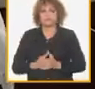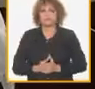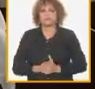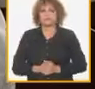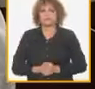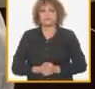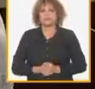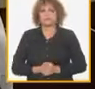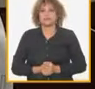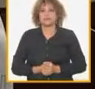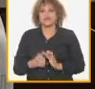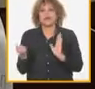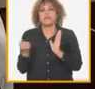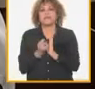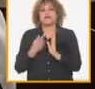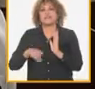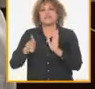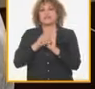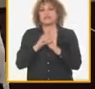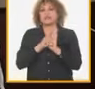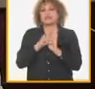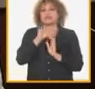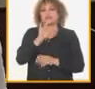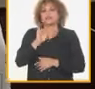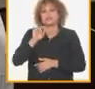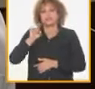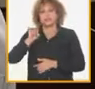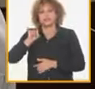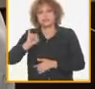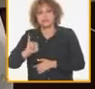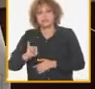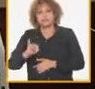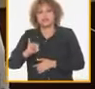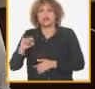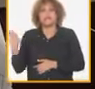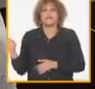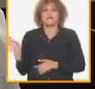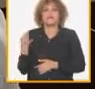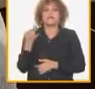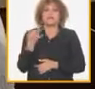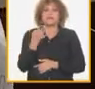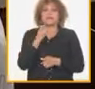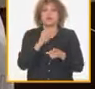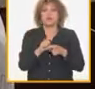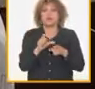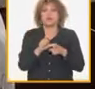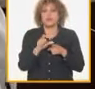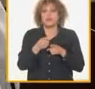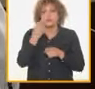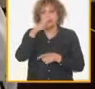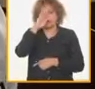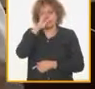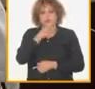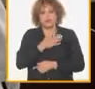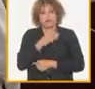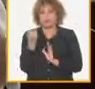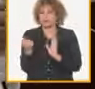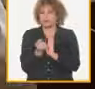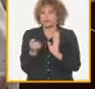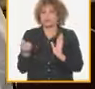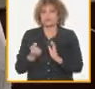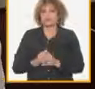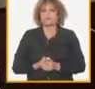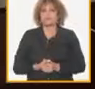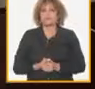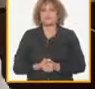se aprobó el decreto 76 para el perfeccionamiento de las cooperativas en Cuba y también se aprobó